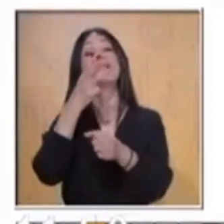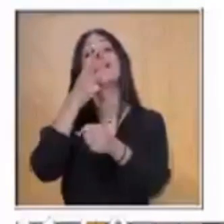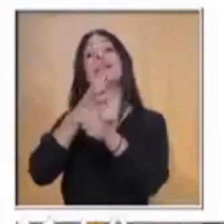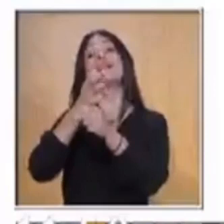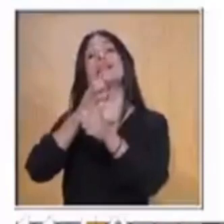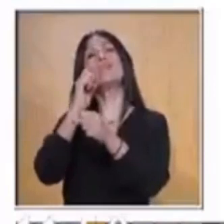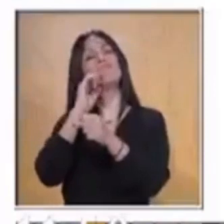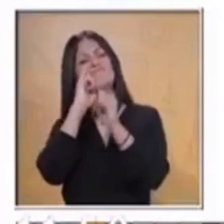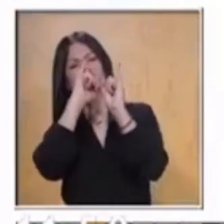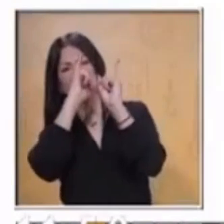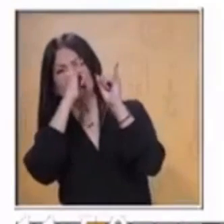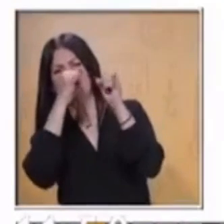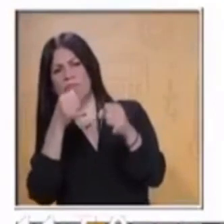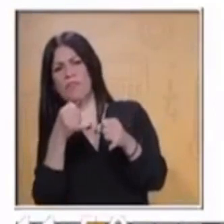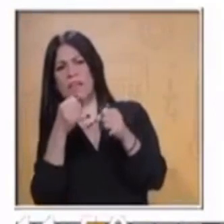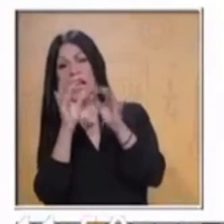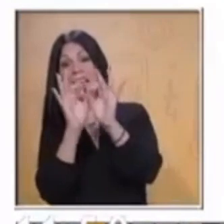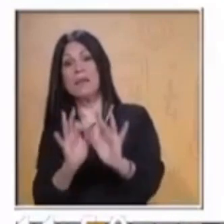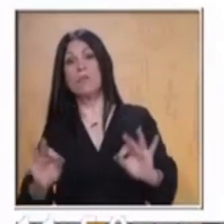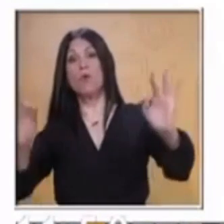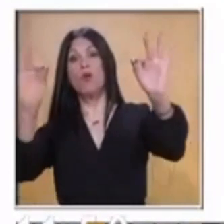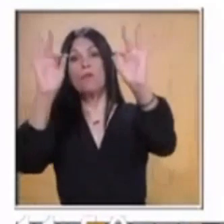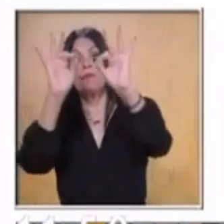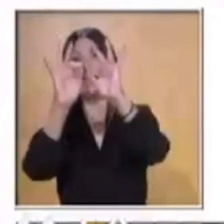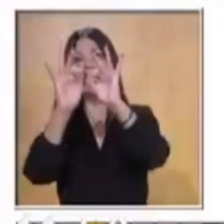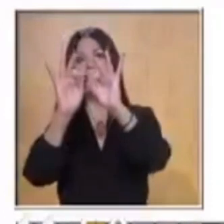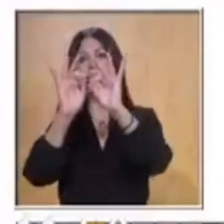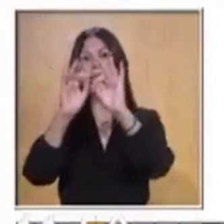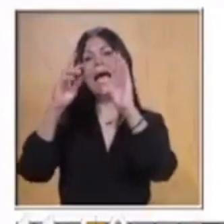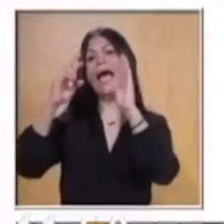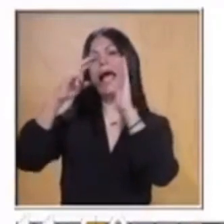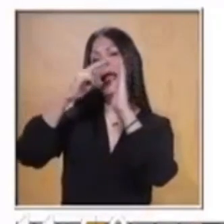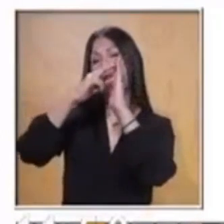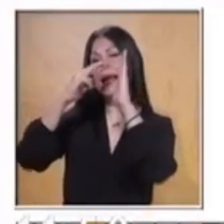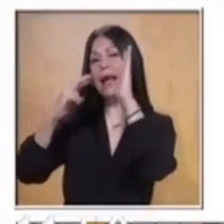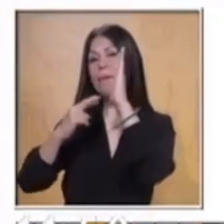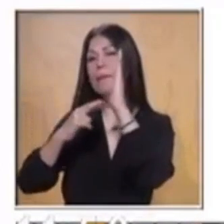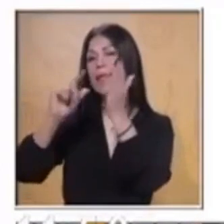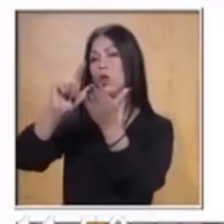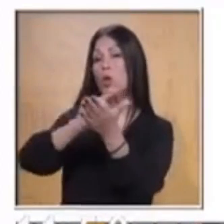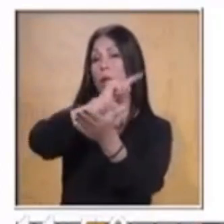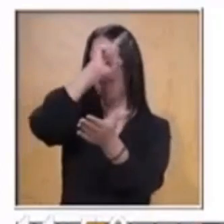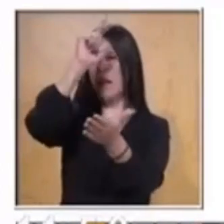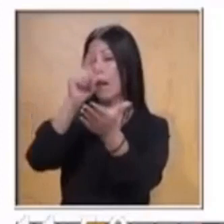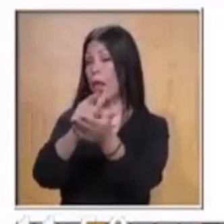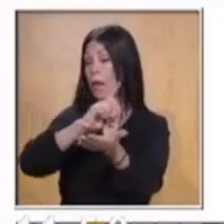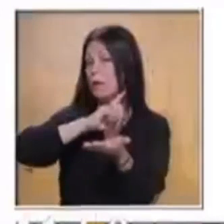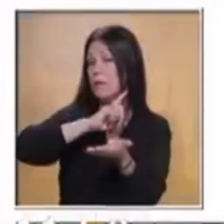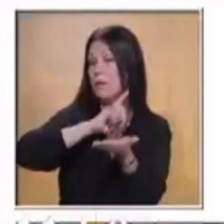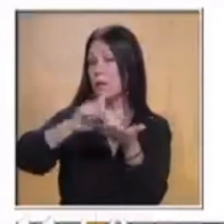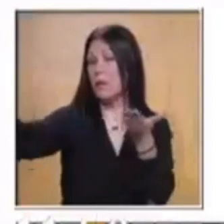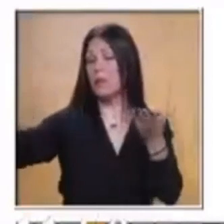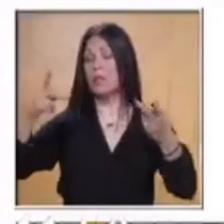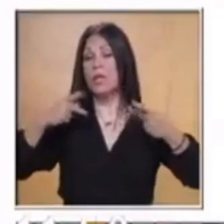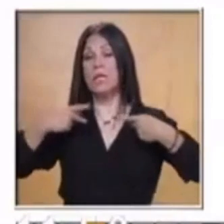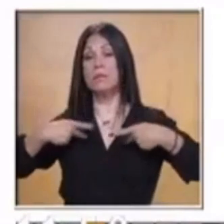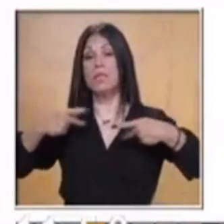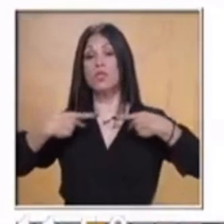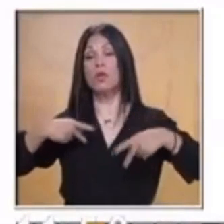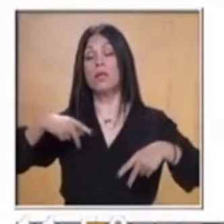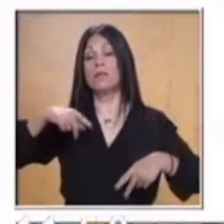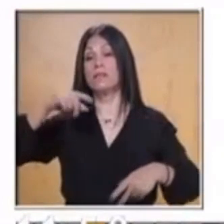la importancia de la aplicación imparcial de las normas y las leyes en la protección de sus derechos por parte de las autoridades.